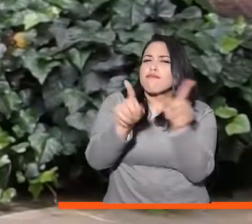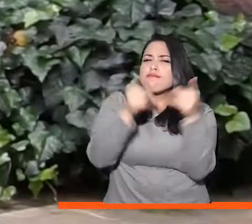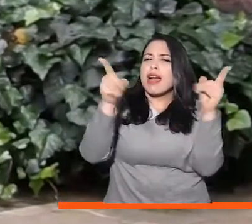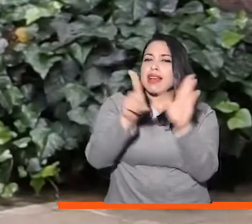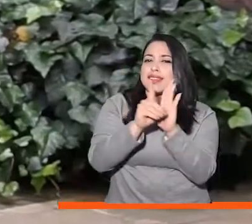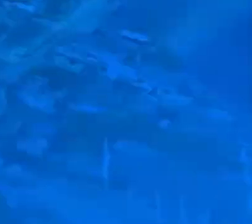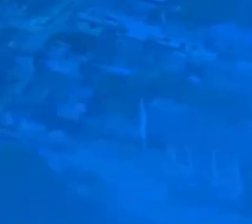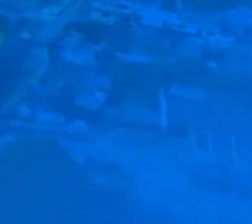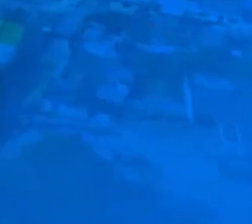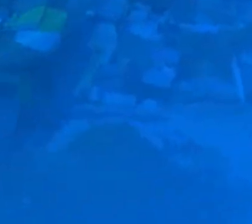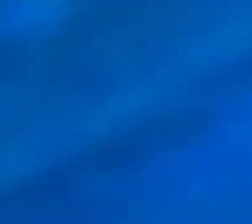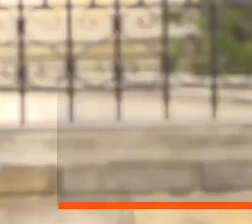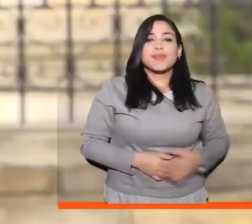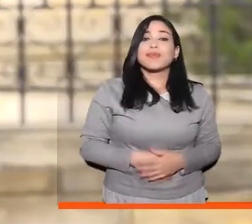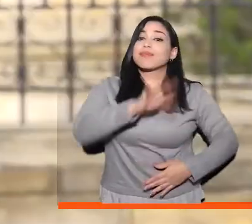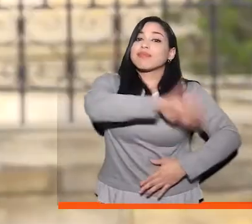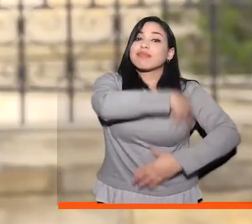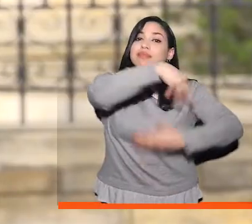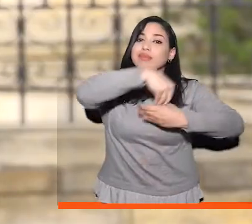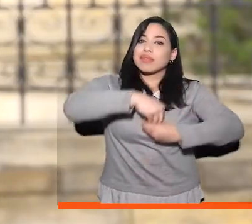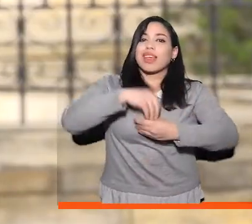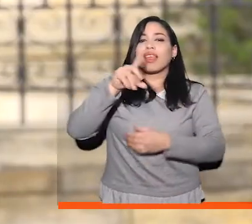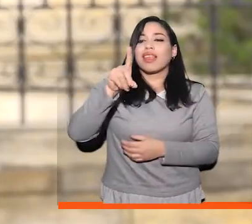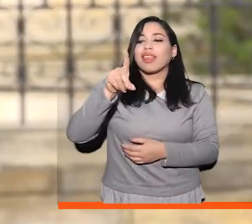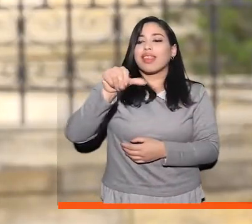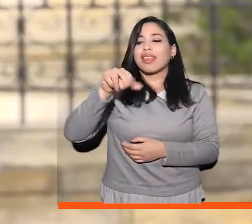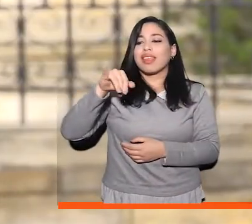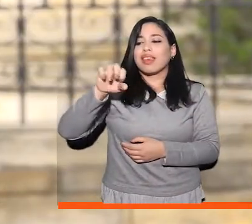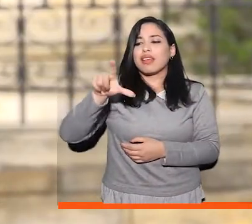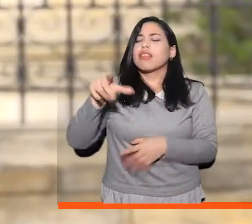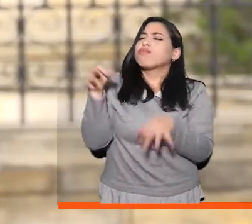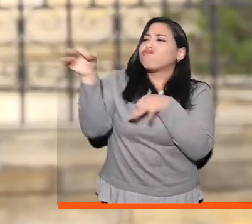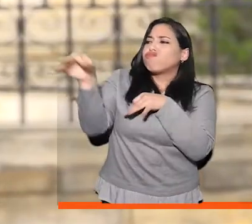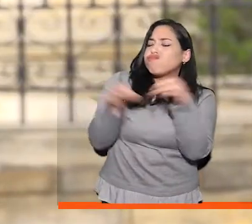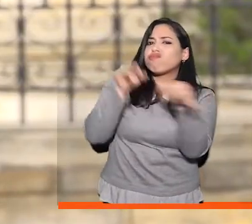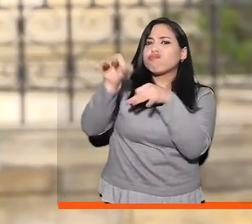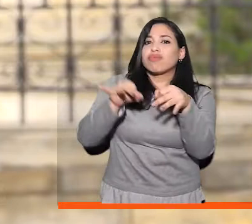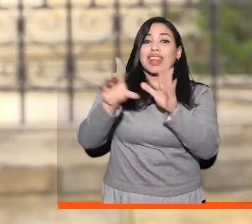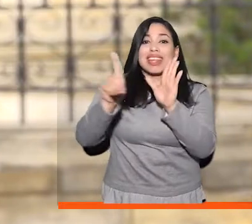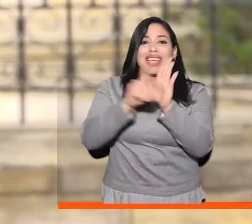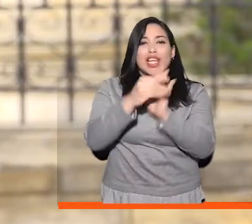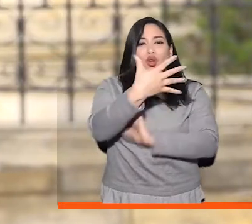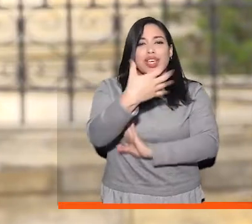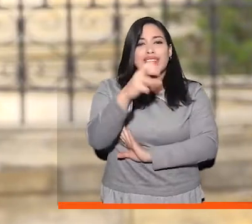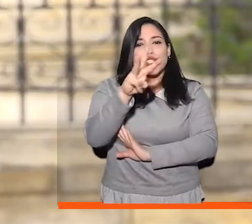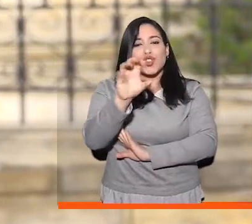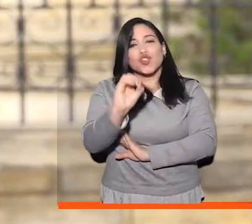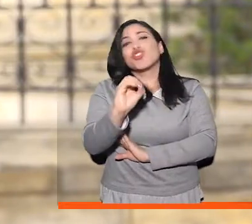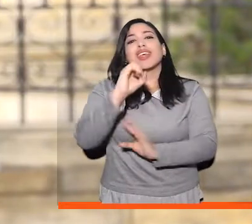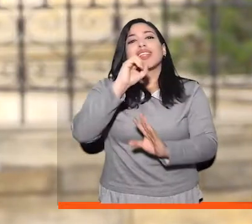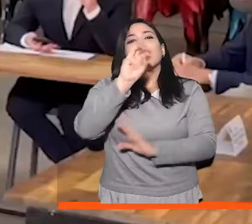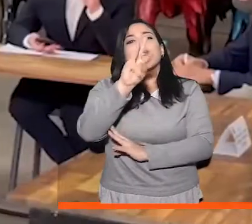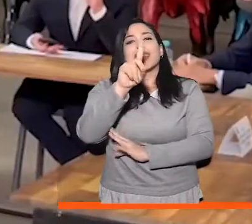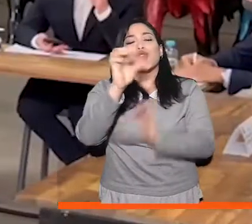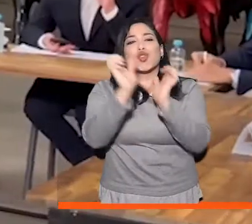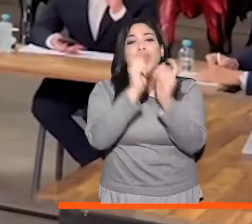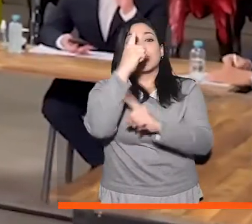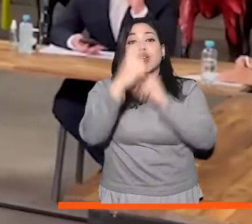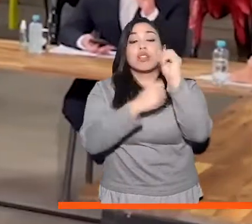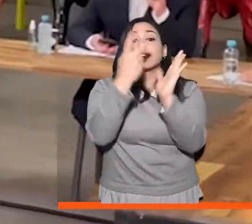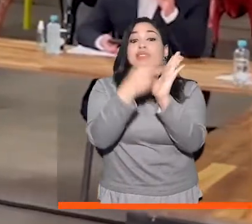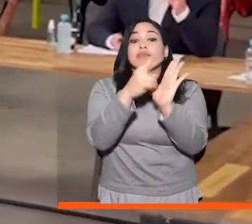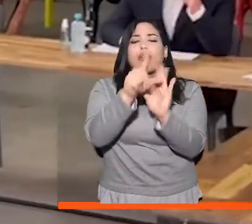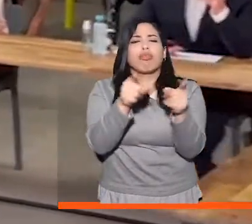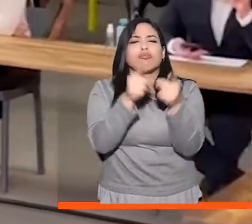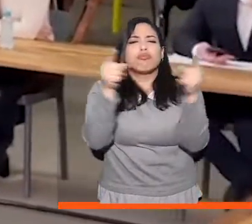este decreto El ministro del interior, Daniel Palacios, explicó el alcance del decreto 580 del 31 de mayo del